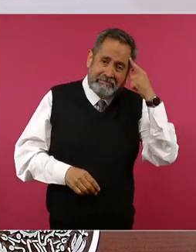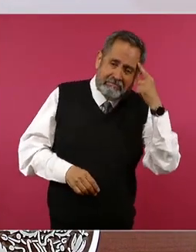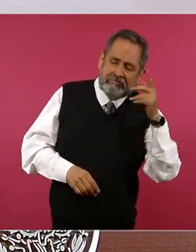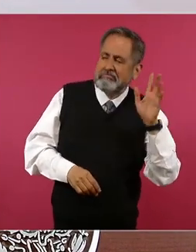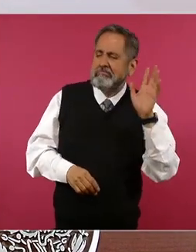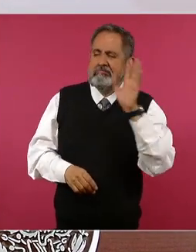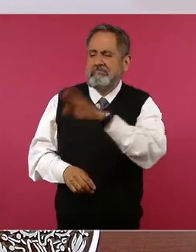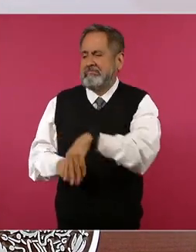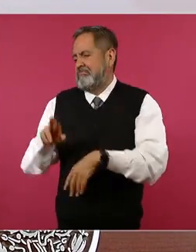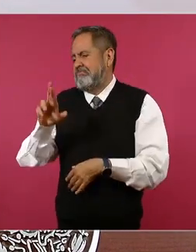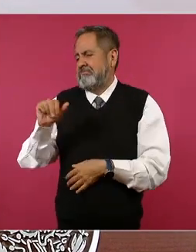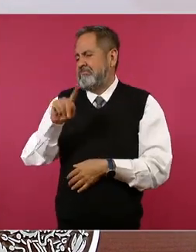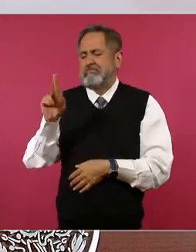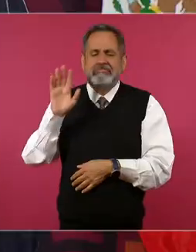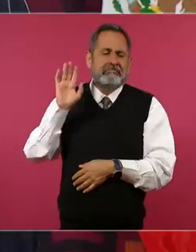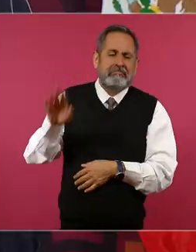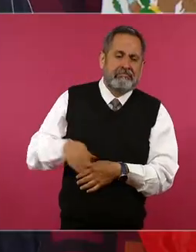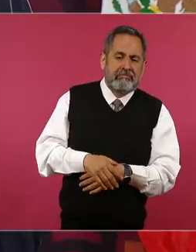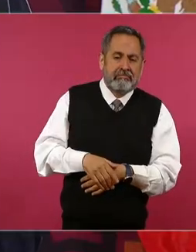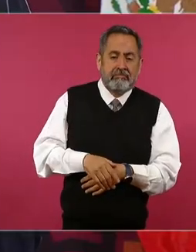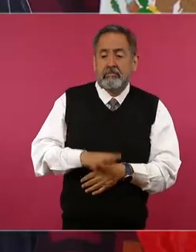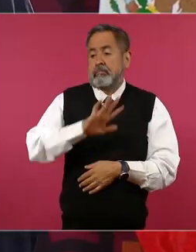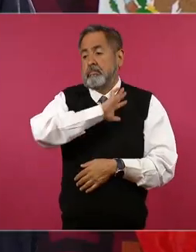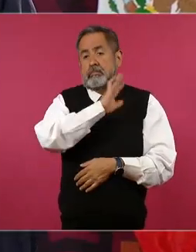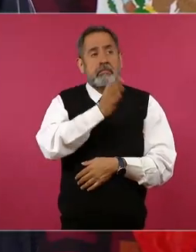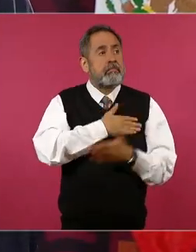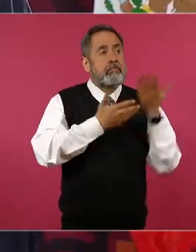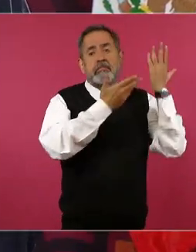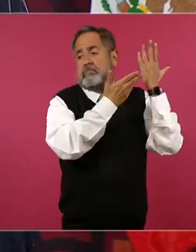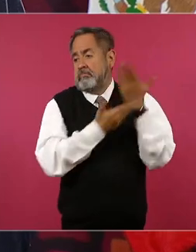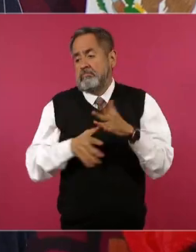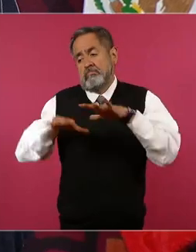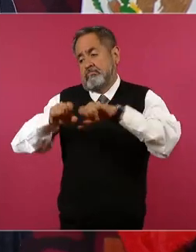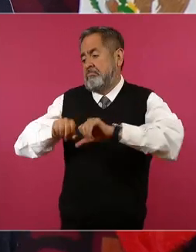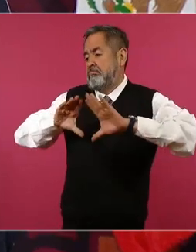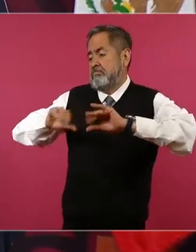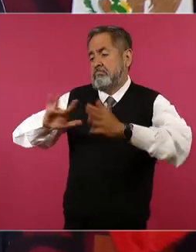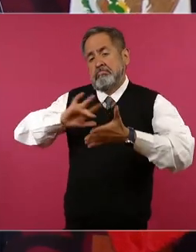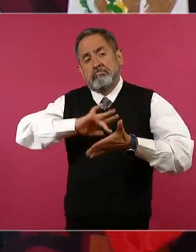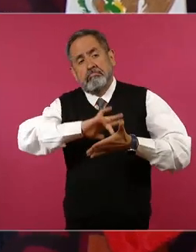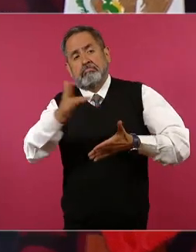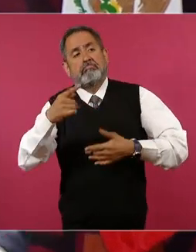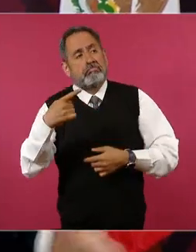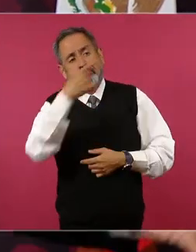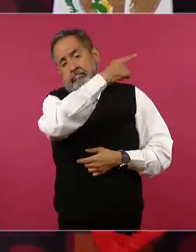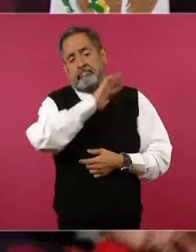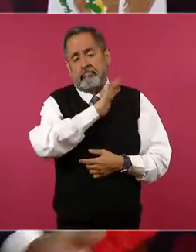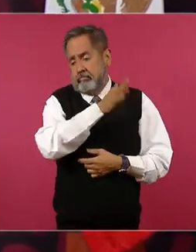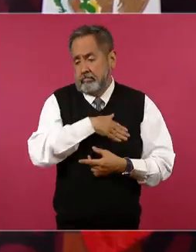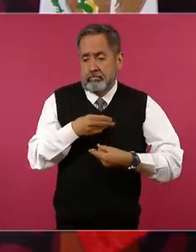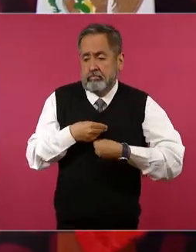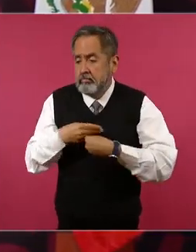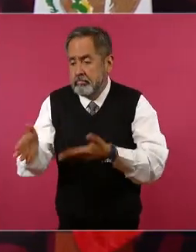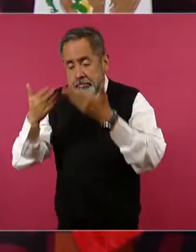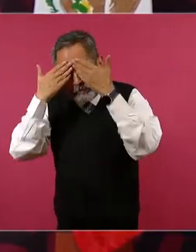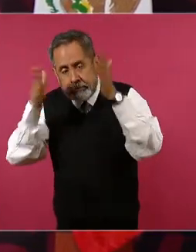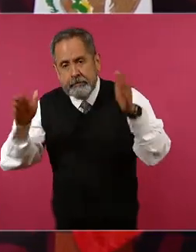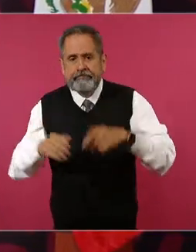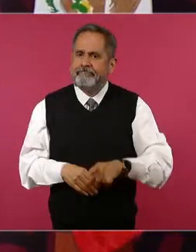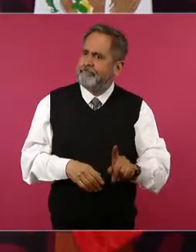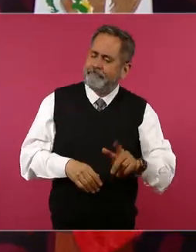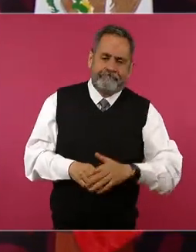que nos vinieron a civilizar porque los